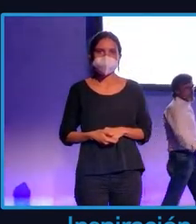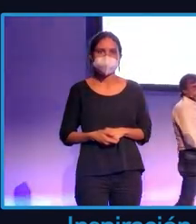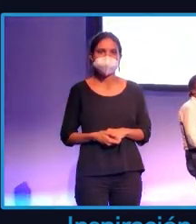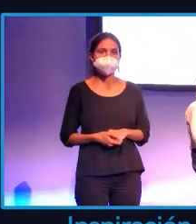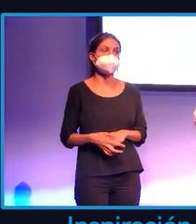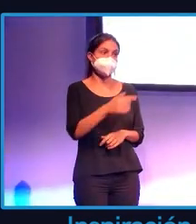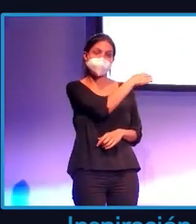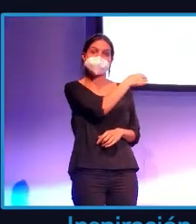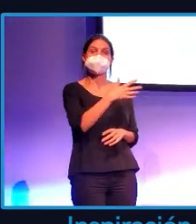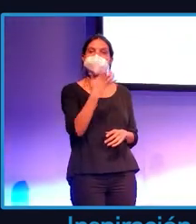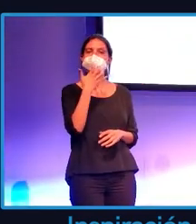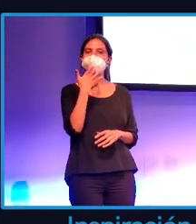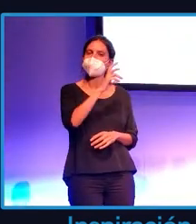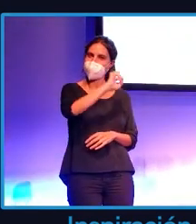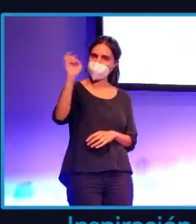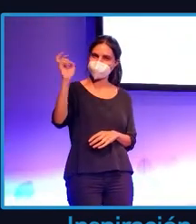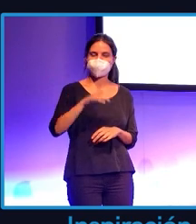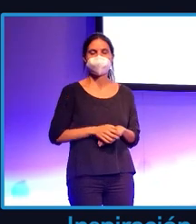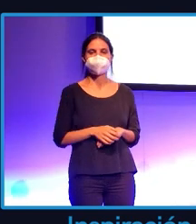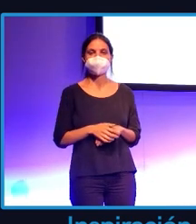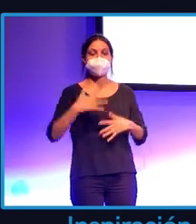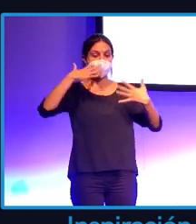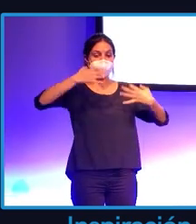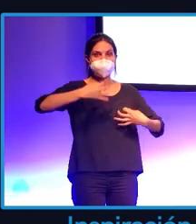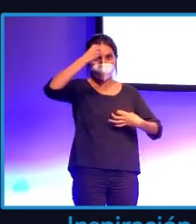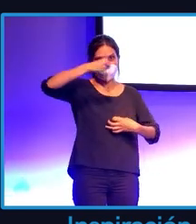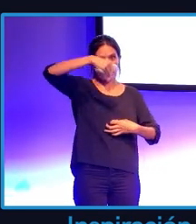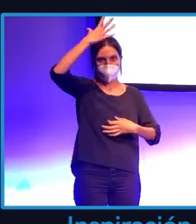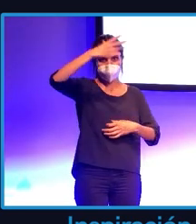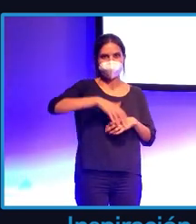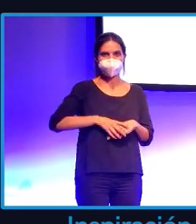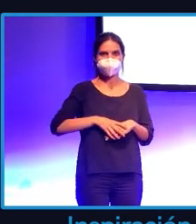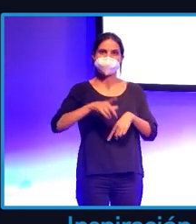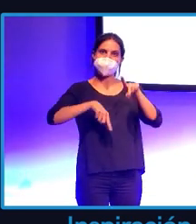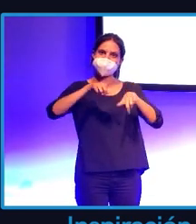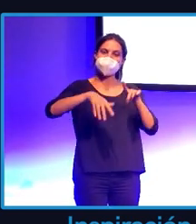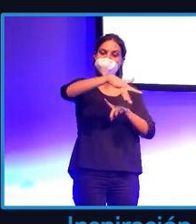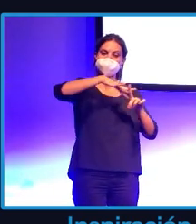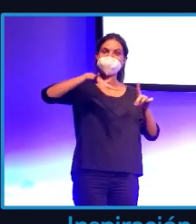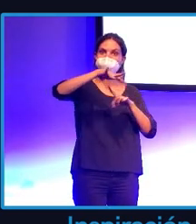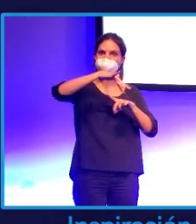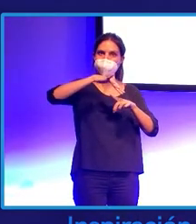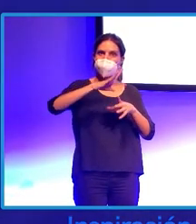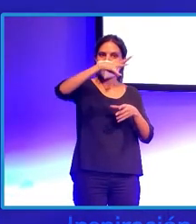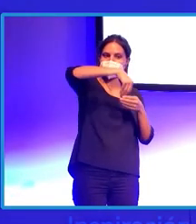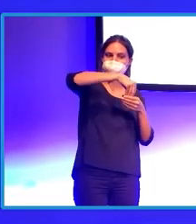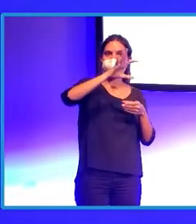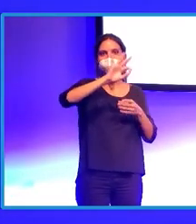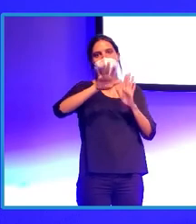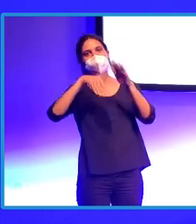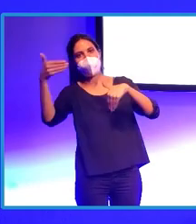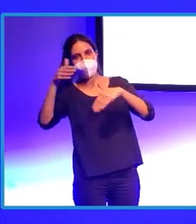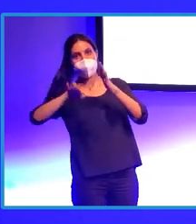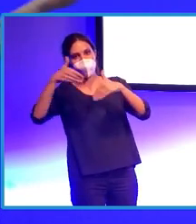Ese era el otro ejemplo de realidad virtual, el entorno, o dentro del plató o fuera del plató, que es la primera que vieron.